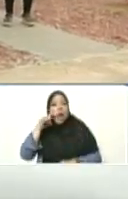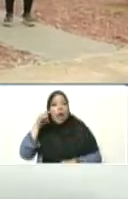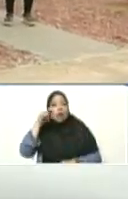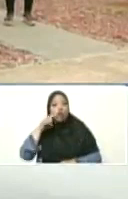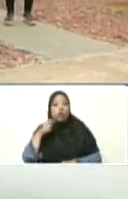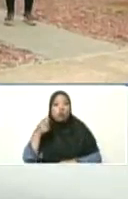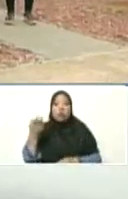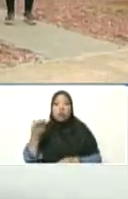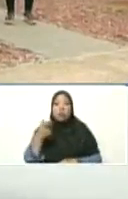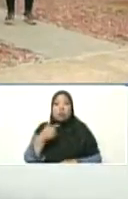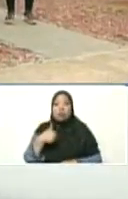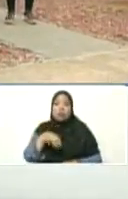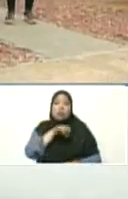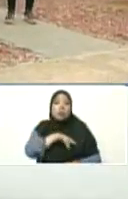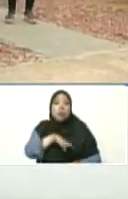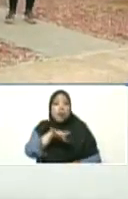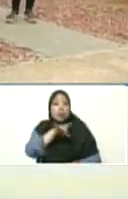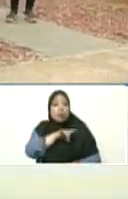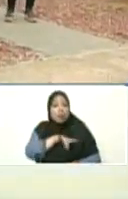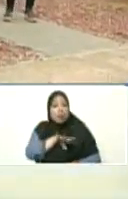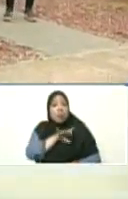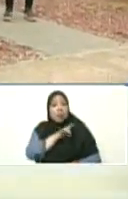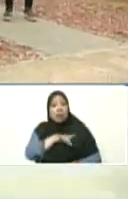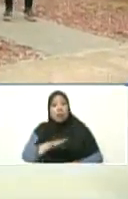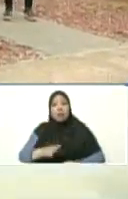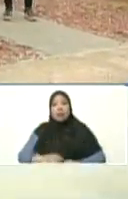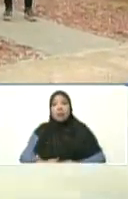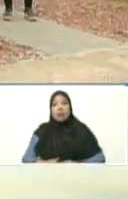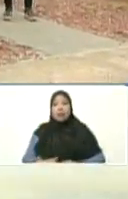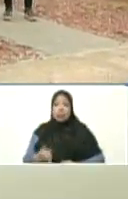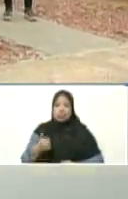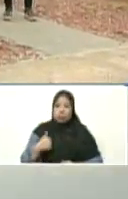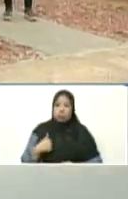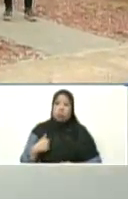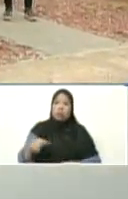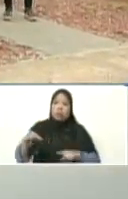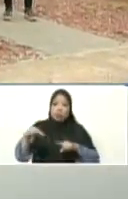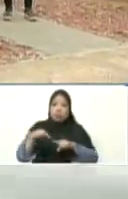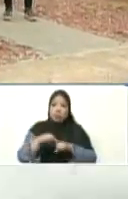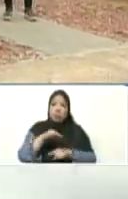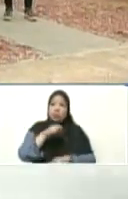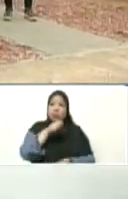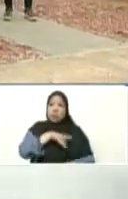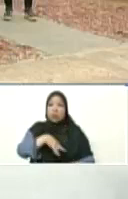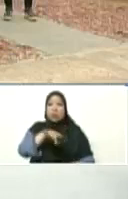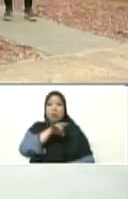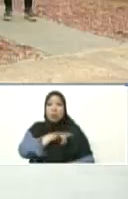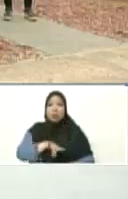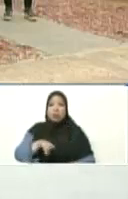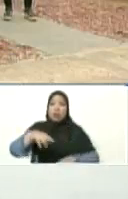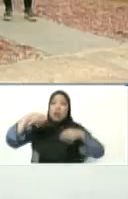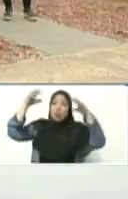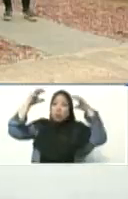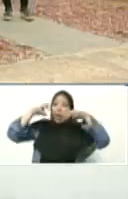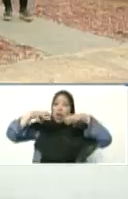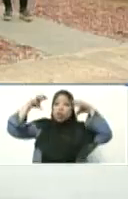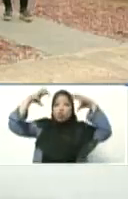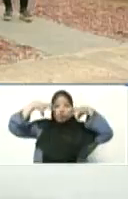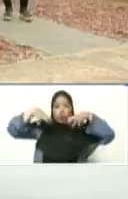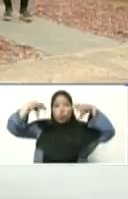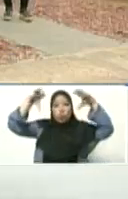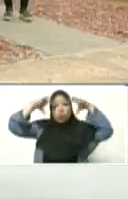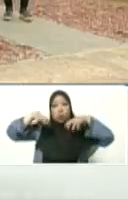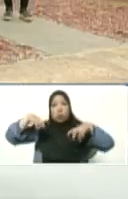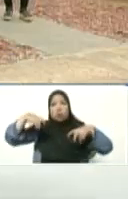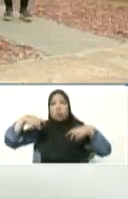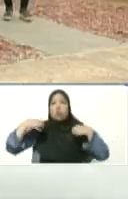estoy sensible hoy, por eso me puse sí, ¿verdad, Cintita? Hoy amanecí sensible con la lluvia, entonces